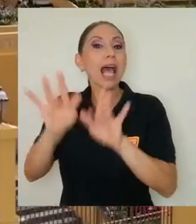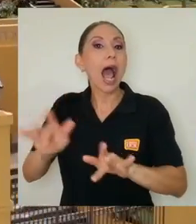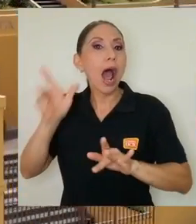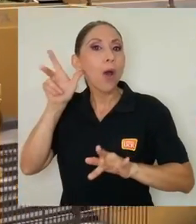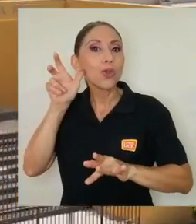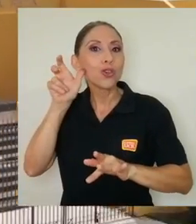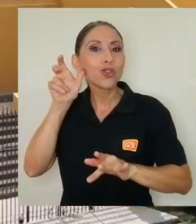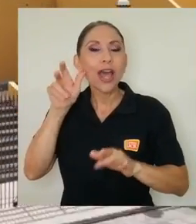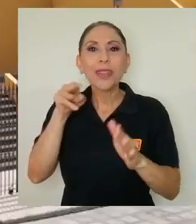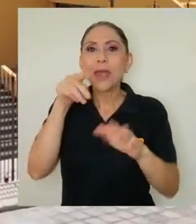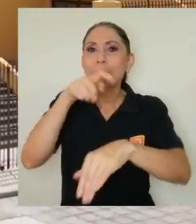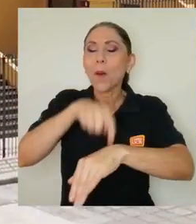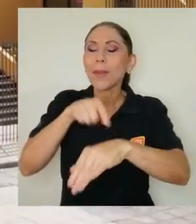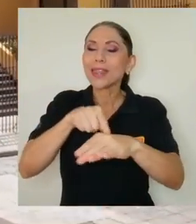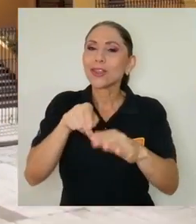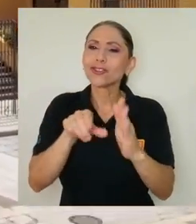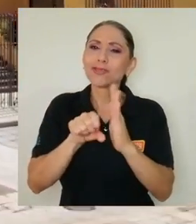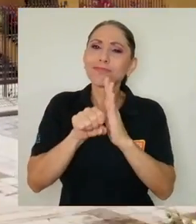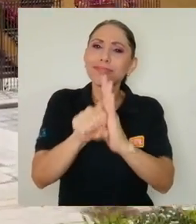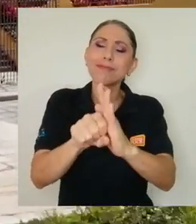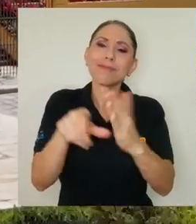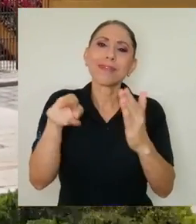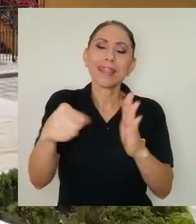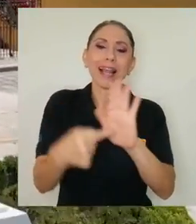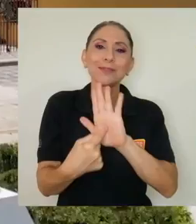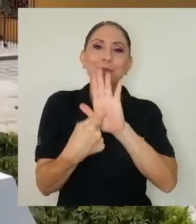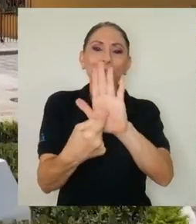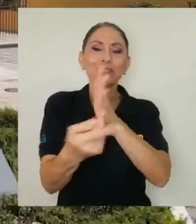icónicos que rescata la exposición